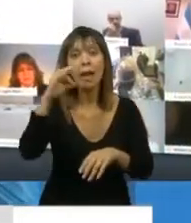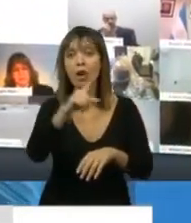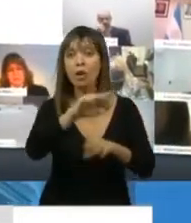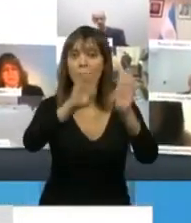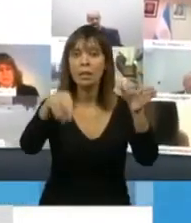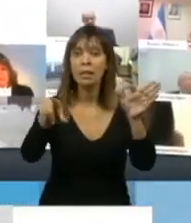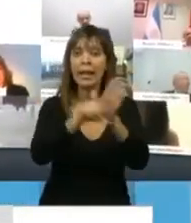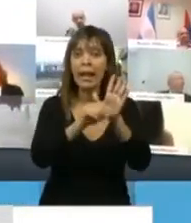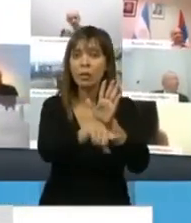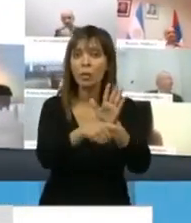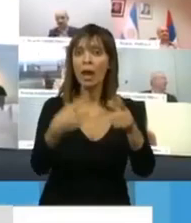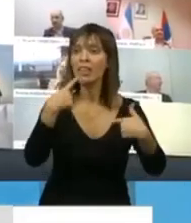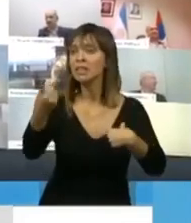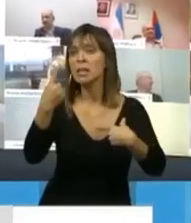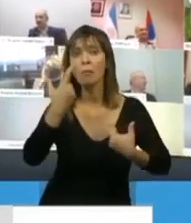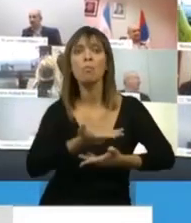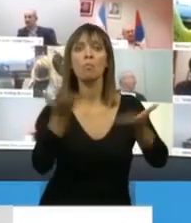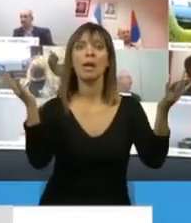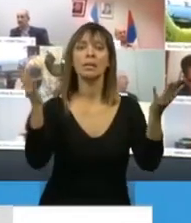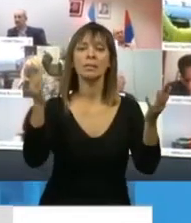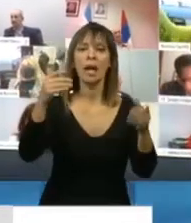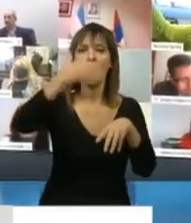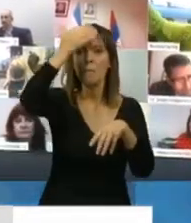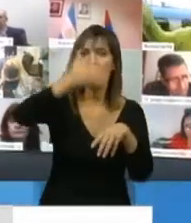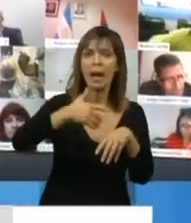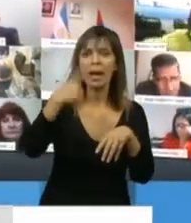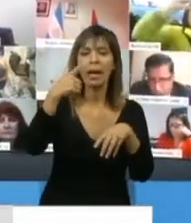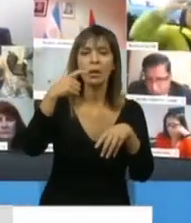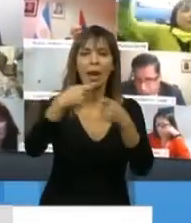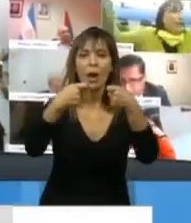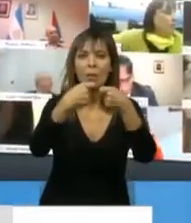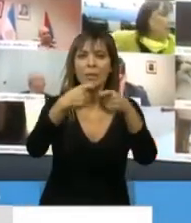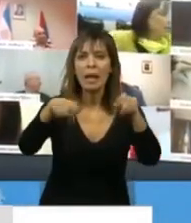mostrando lo que se supone que es una máscara y una gomita que se rompe.